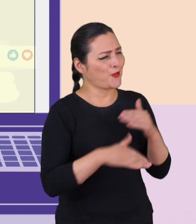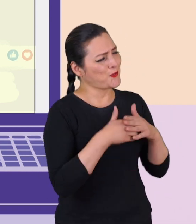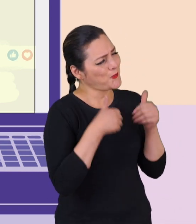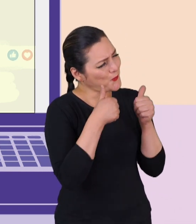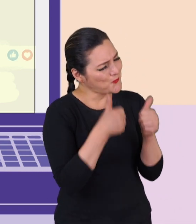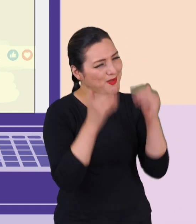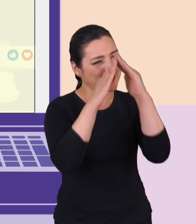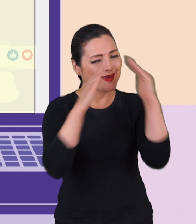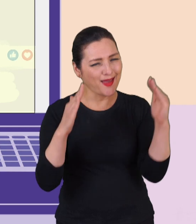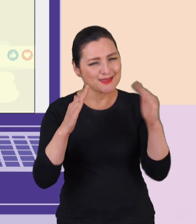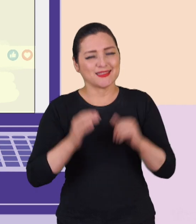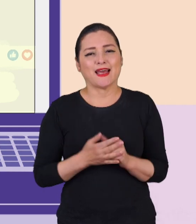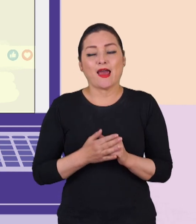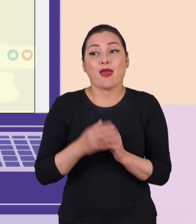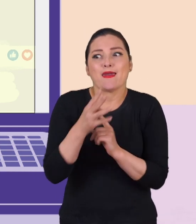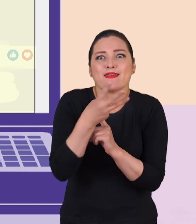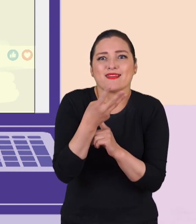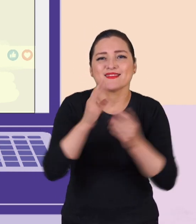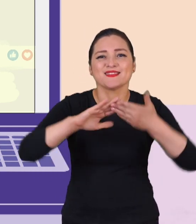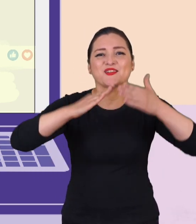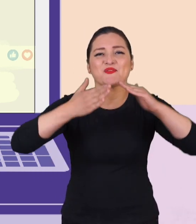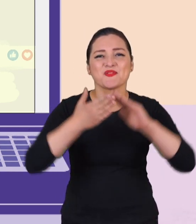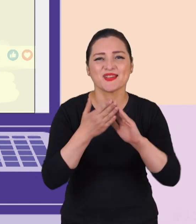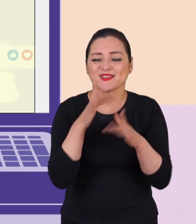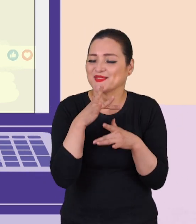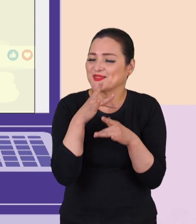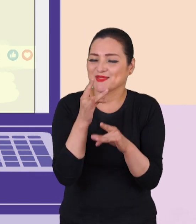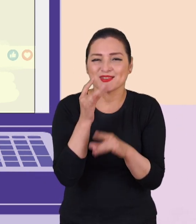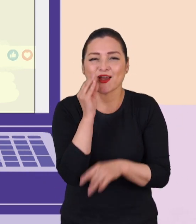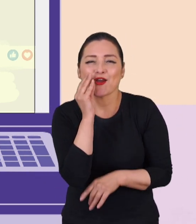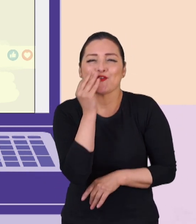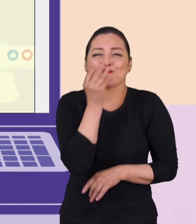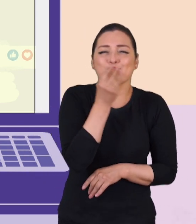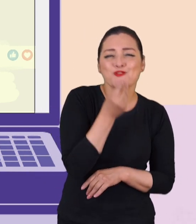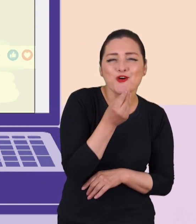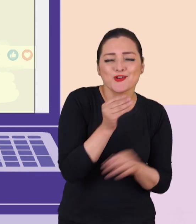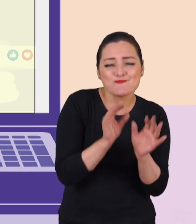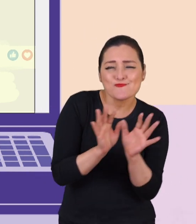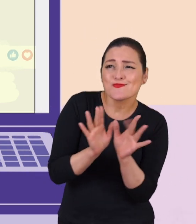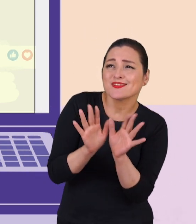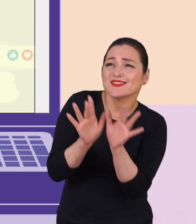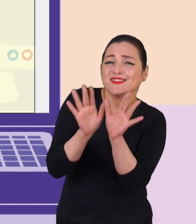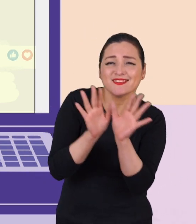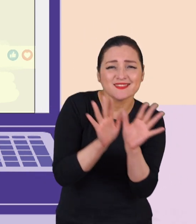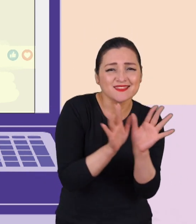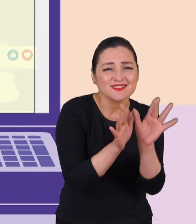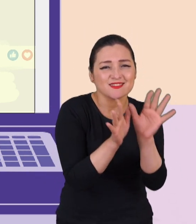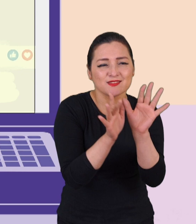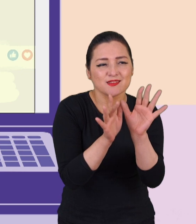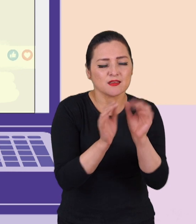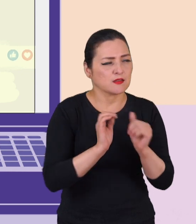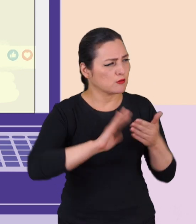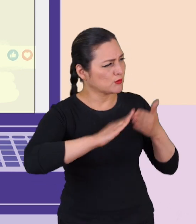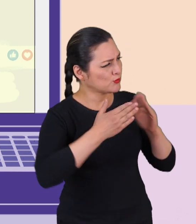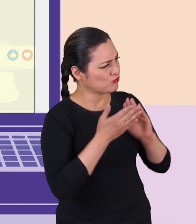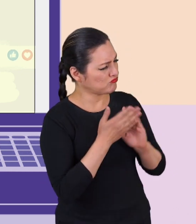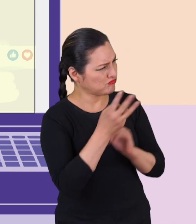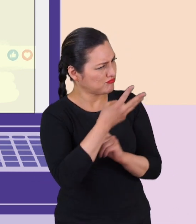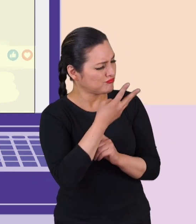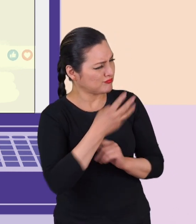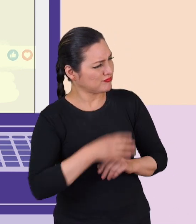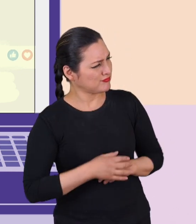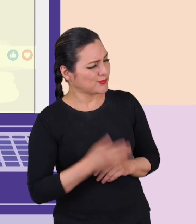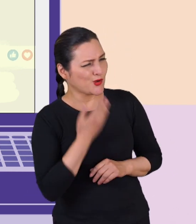Encontré una comunidad digital de gente a la que les gustan, las flores y mariposas. ¿Una comunidad digital? ¿Qué pasó con